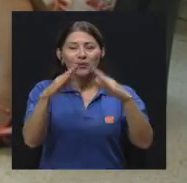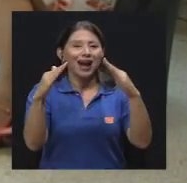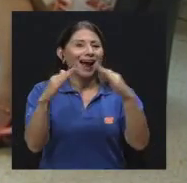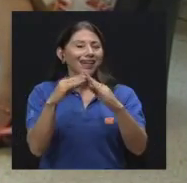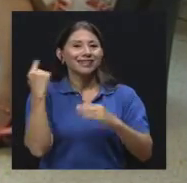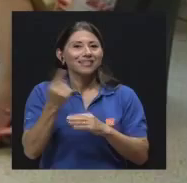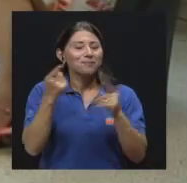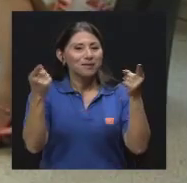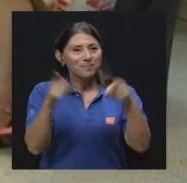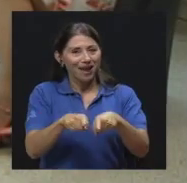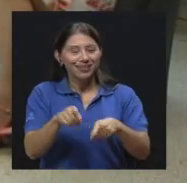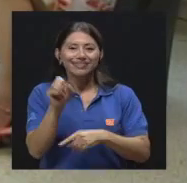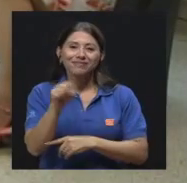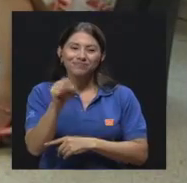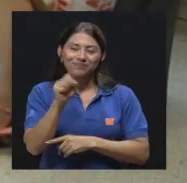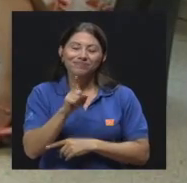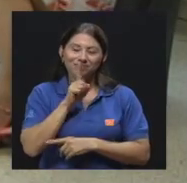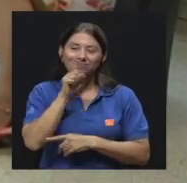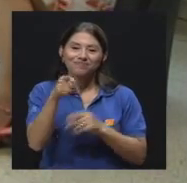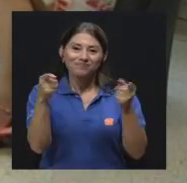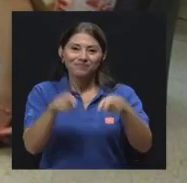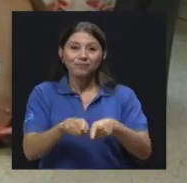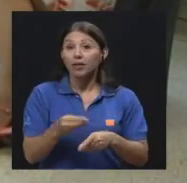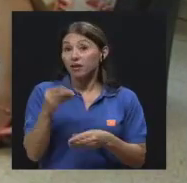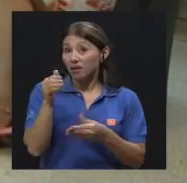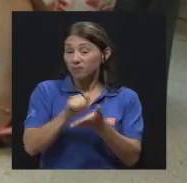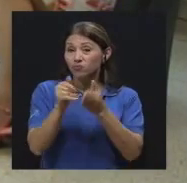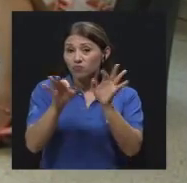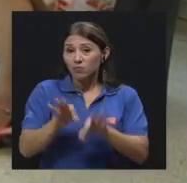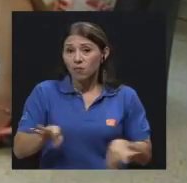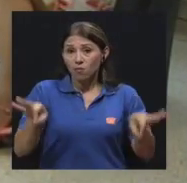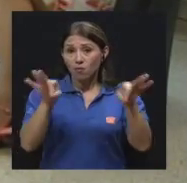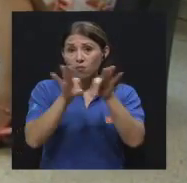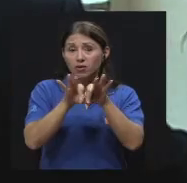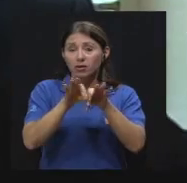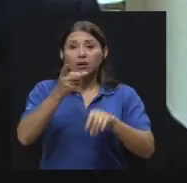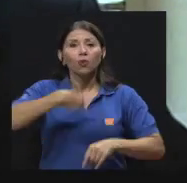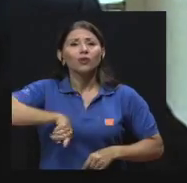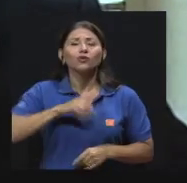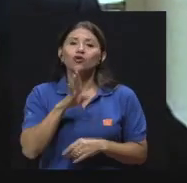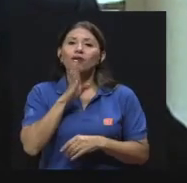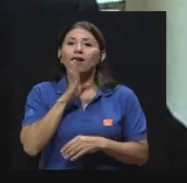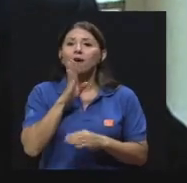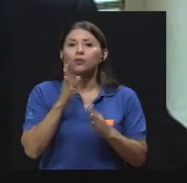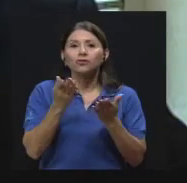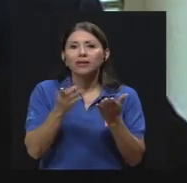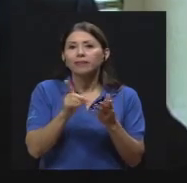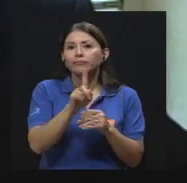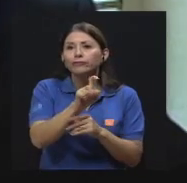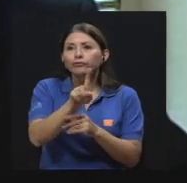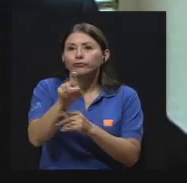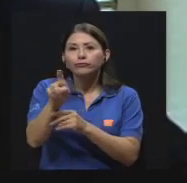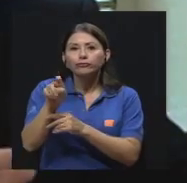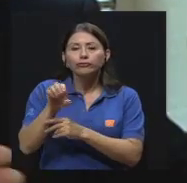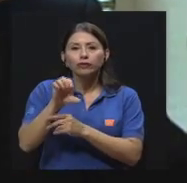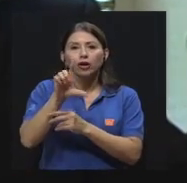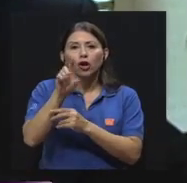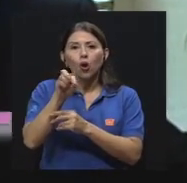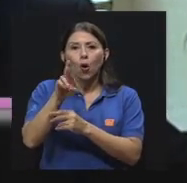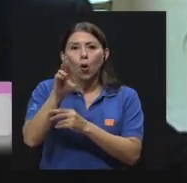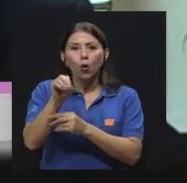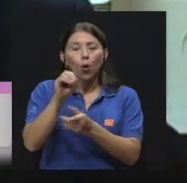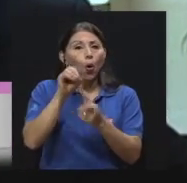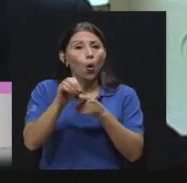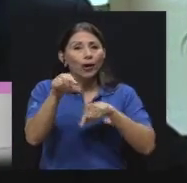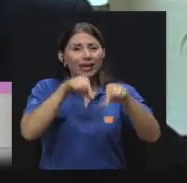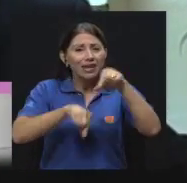hay un solo cortador de bombas. Claro. Es que esto es importante, porque cuando hablábamos de esto de que el cloro y los químicos, muchas personas, María del